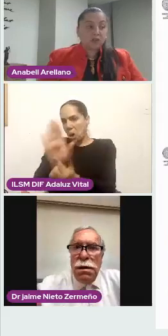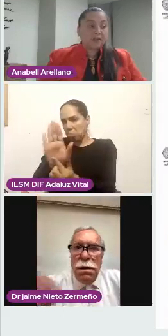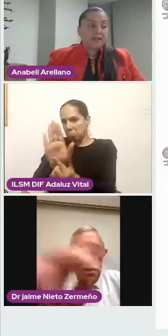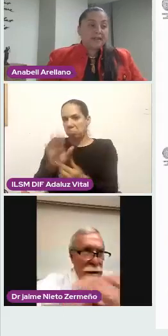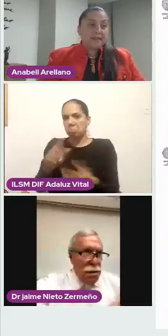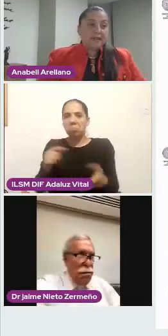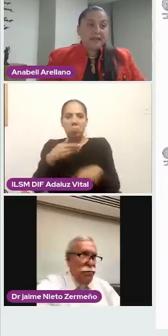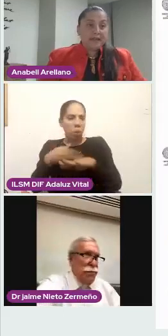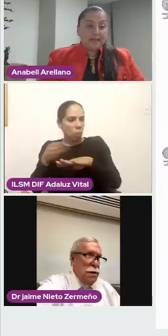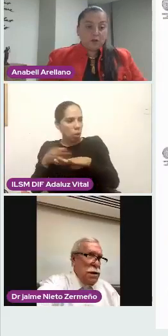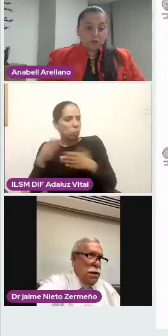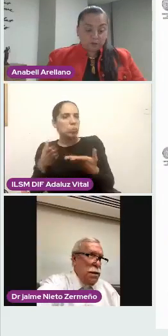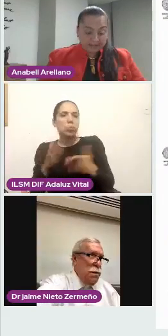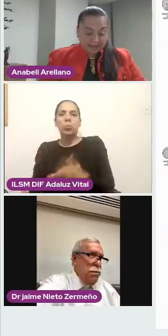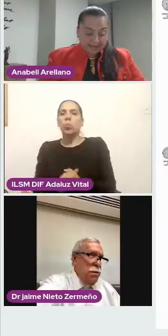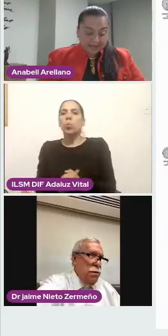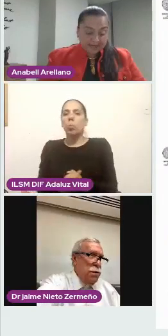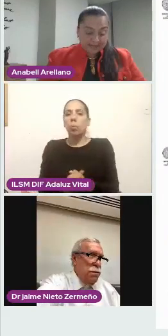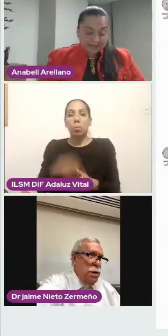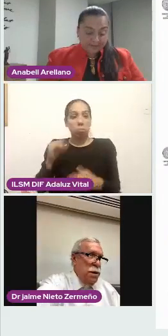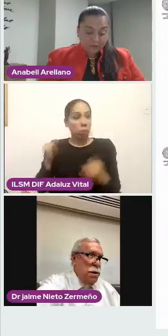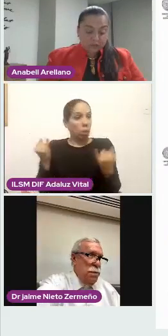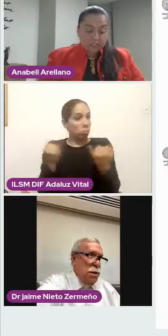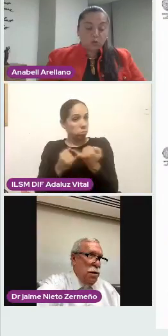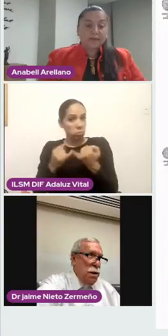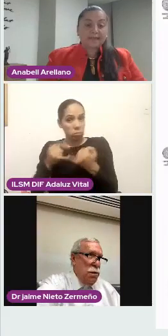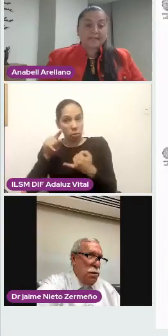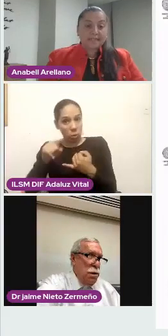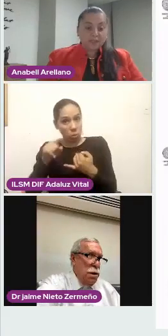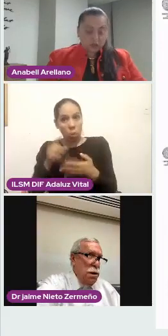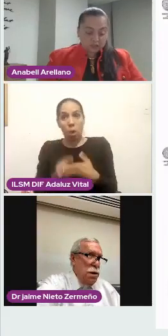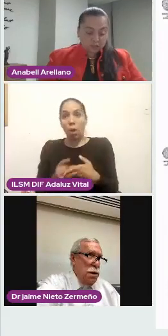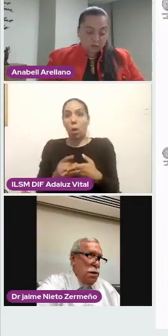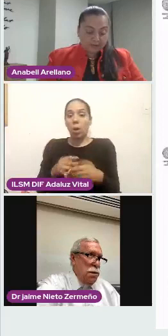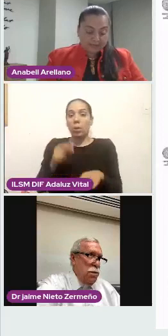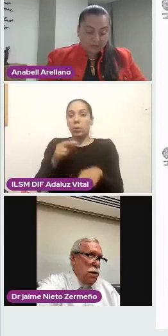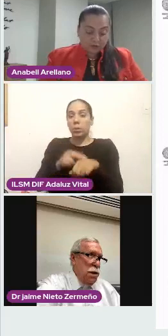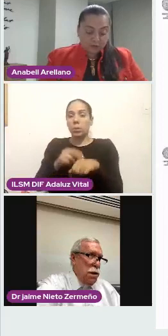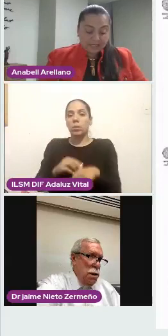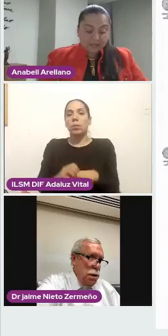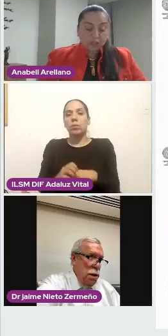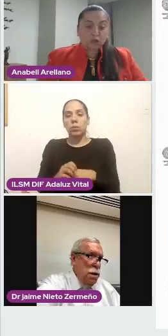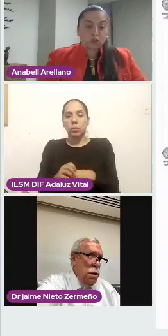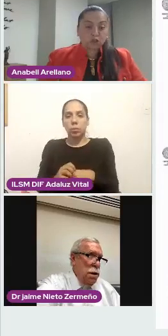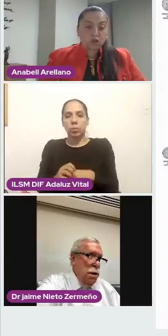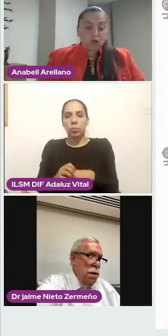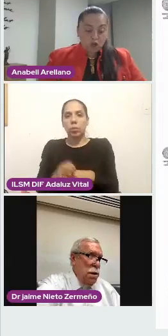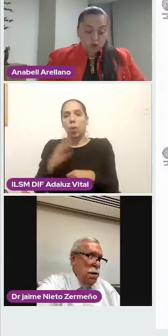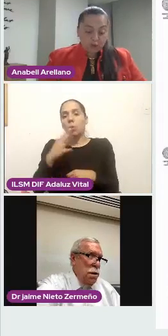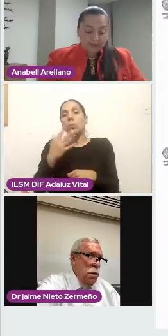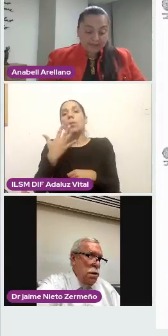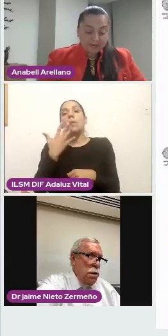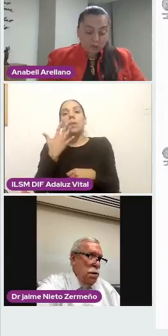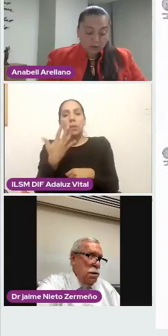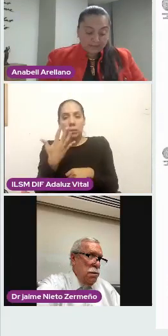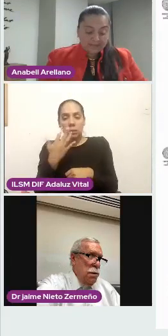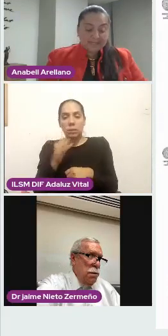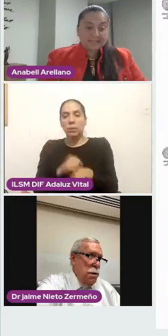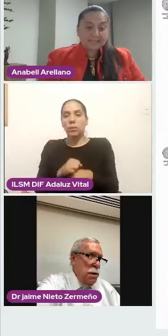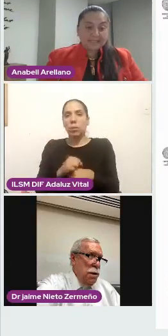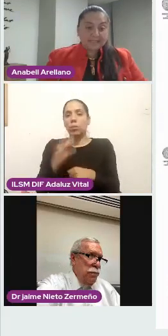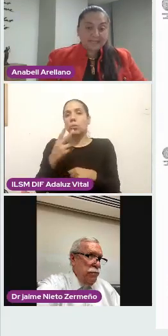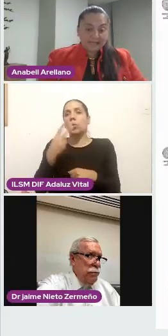dirección del hospital en el teléfono 55 52 28 99